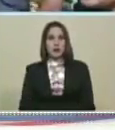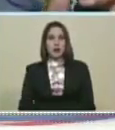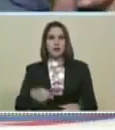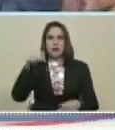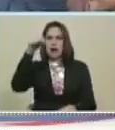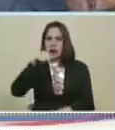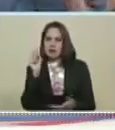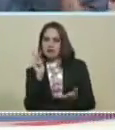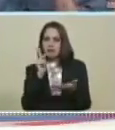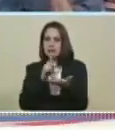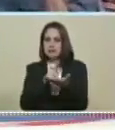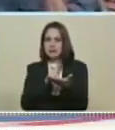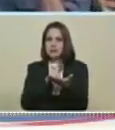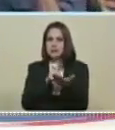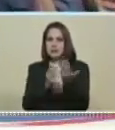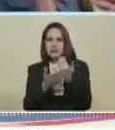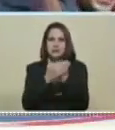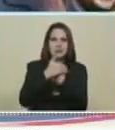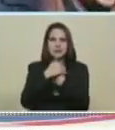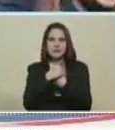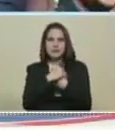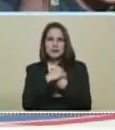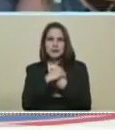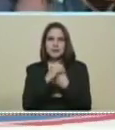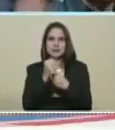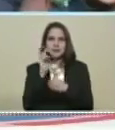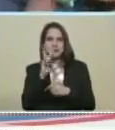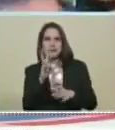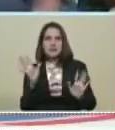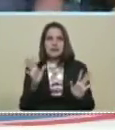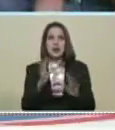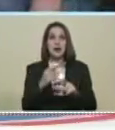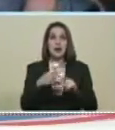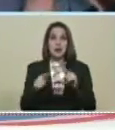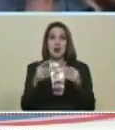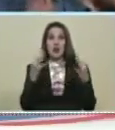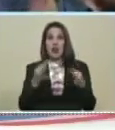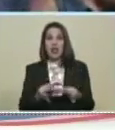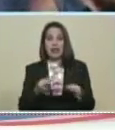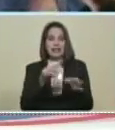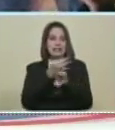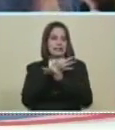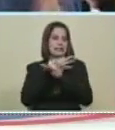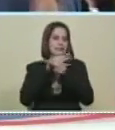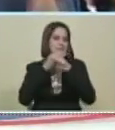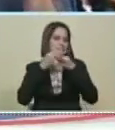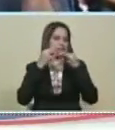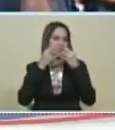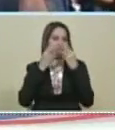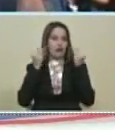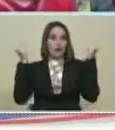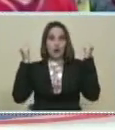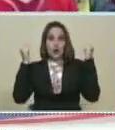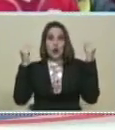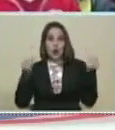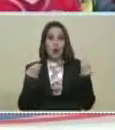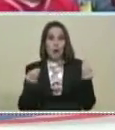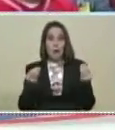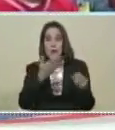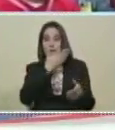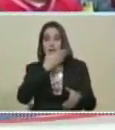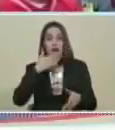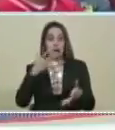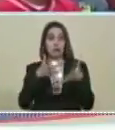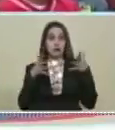En esta actividad De lo que es El tesoro Más preciado De la revolución Bolivariana